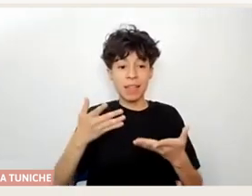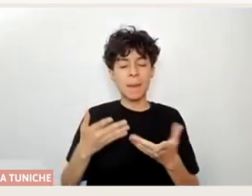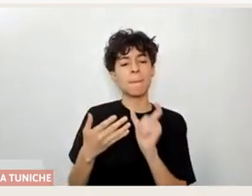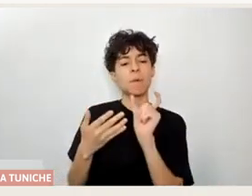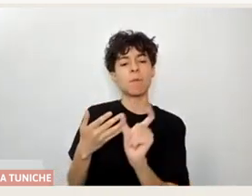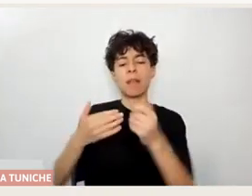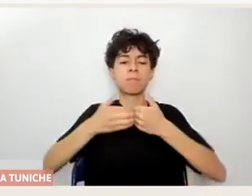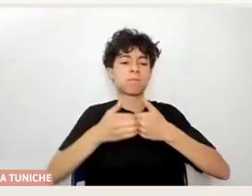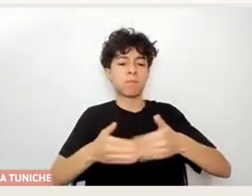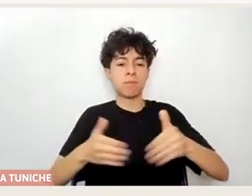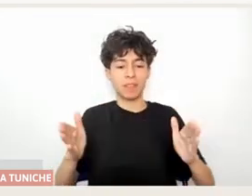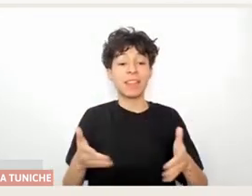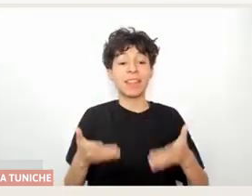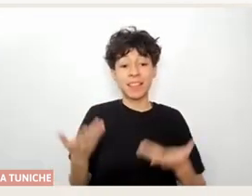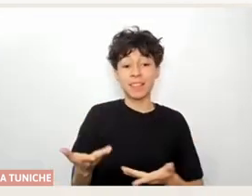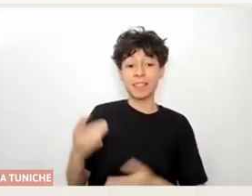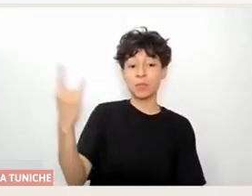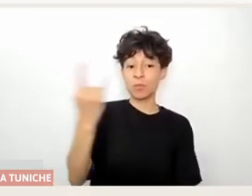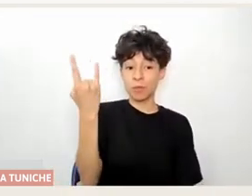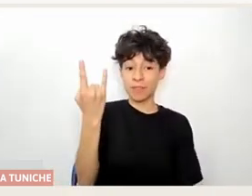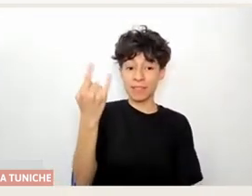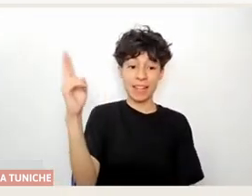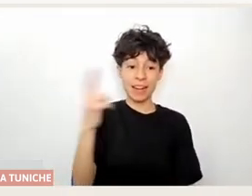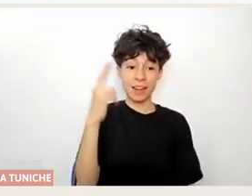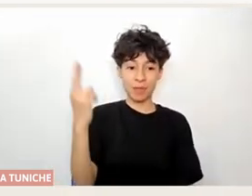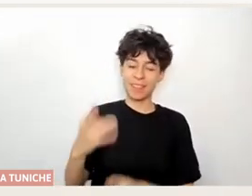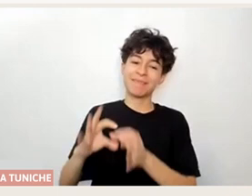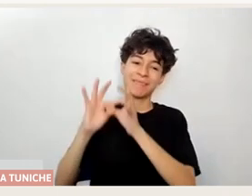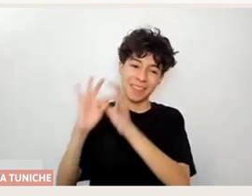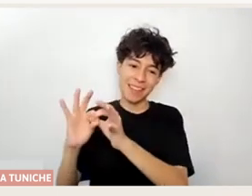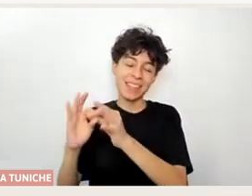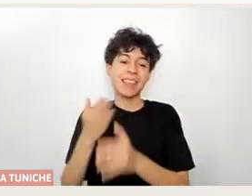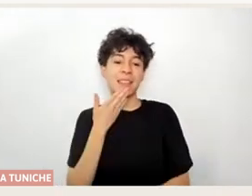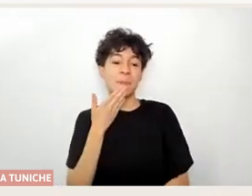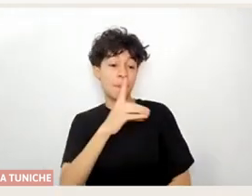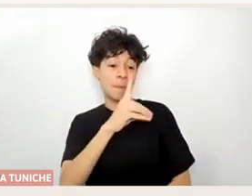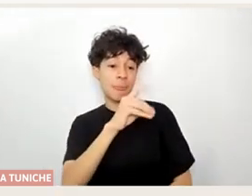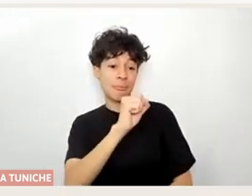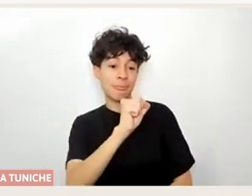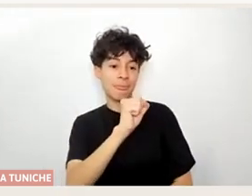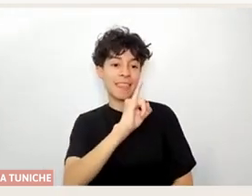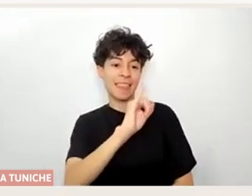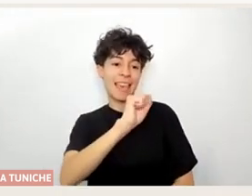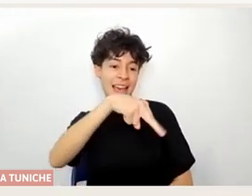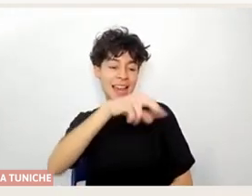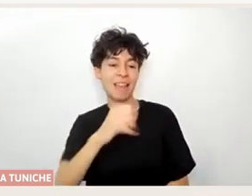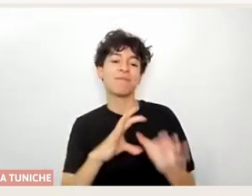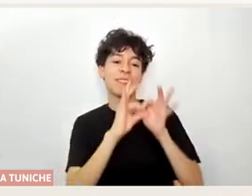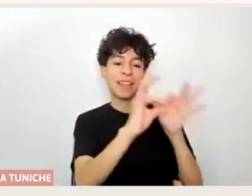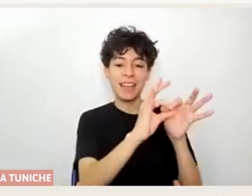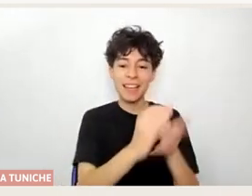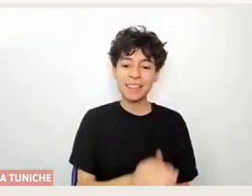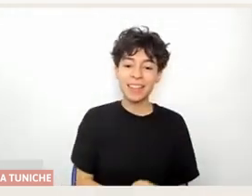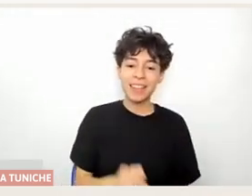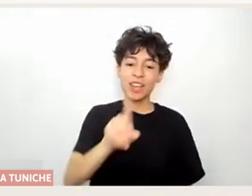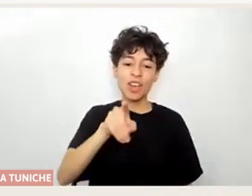Así que yo agradezco este espacio de la Universidad Berta Recoleta, le agradezco también aquí a la Diana, a toda la amiga La Sole desde la Serena, el